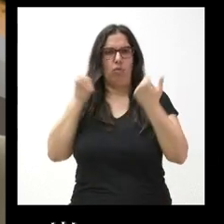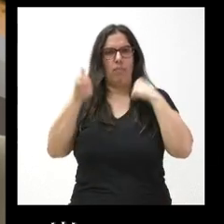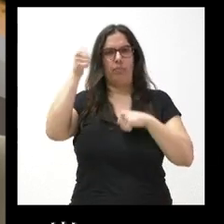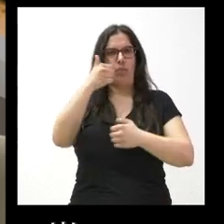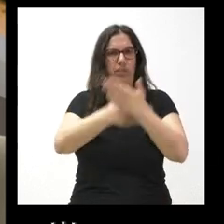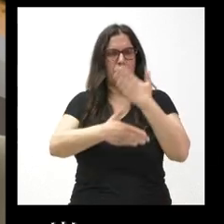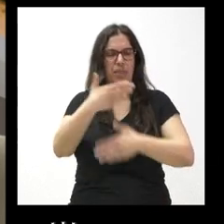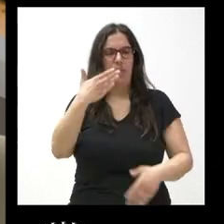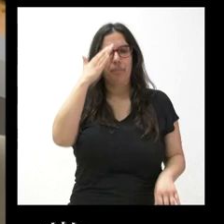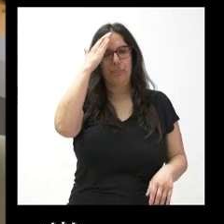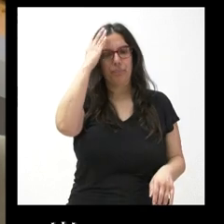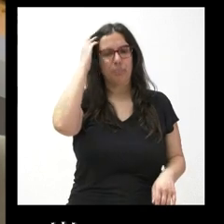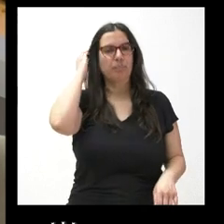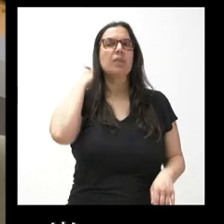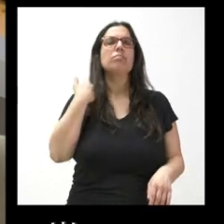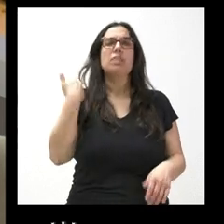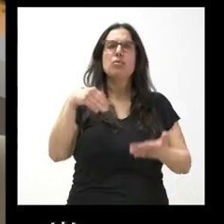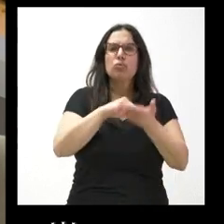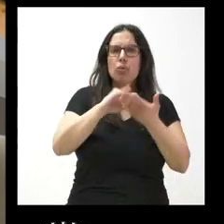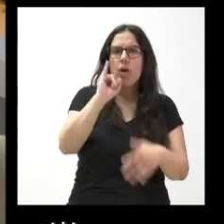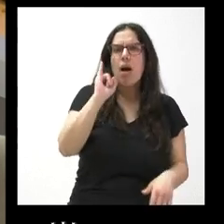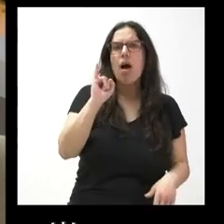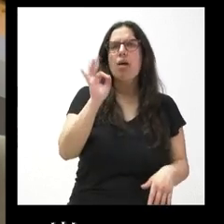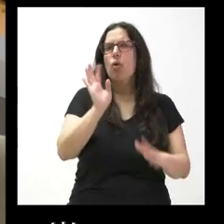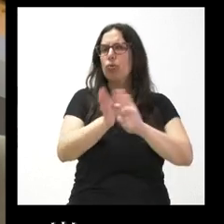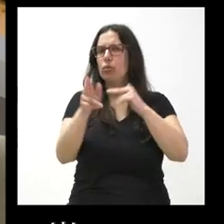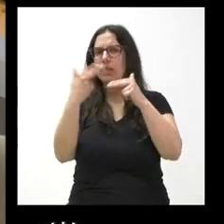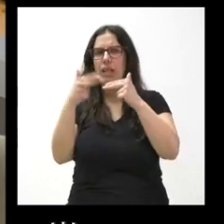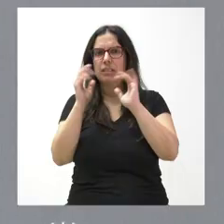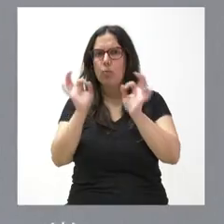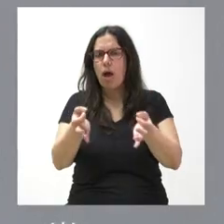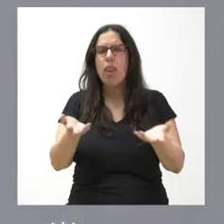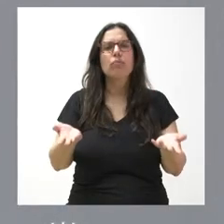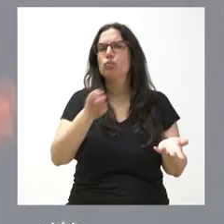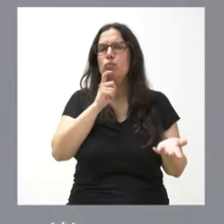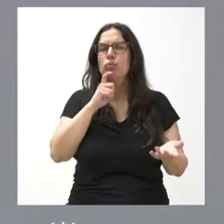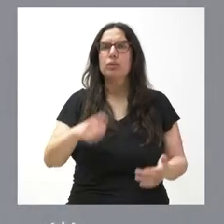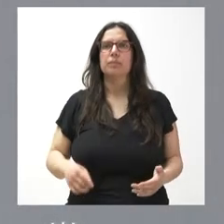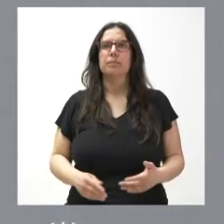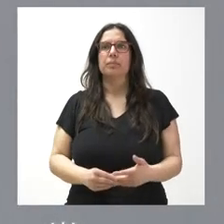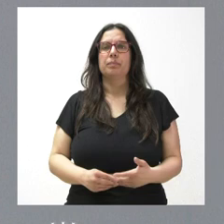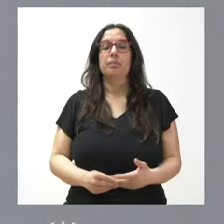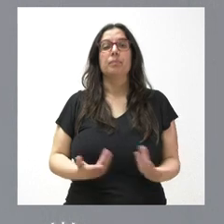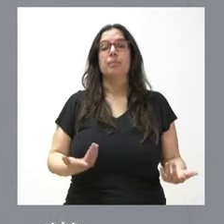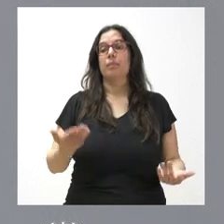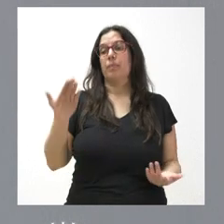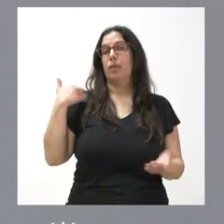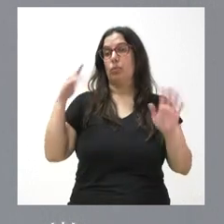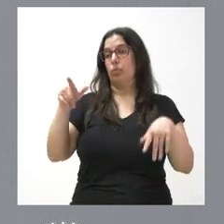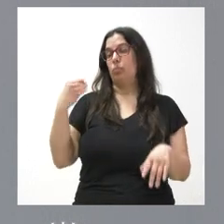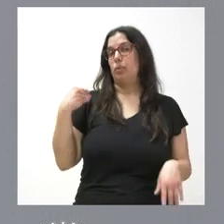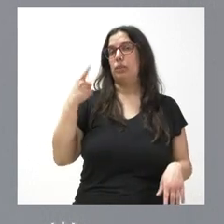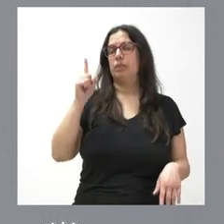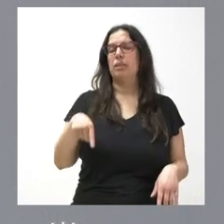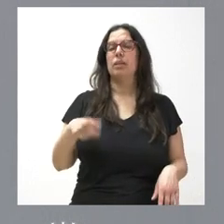¿Ya saben, tienen alguna solución o van a mantener el taxi? ¿Qué van a hacer? Efectivamente. Fue la vez anterior que usted preguntó